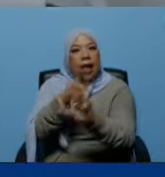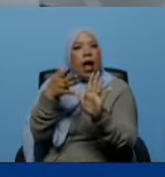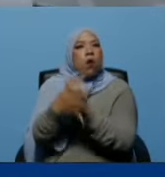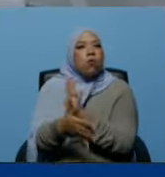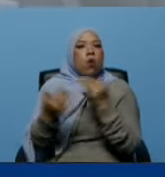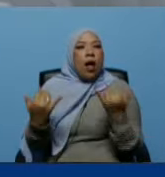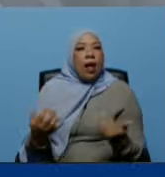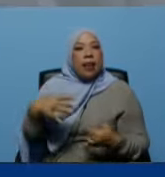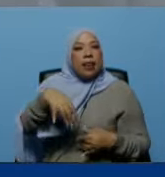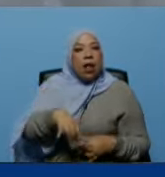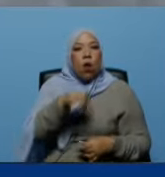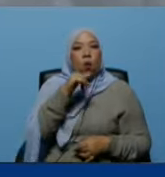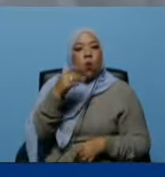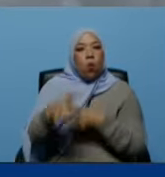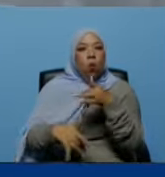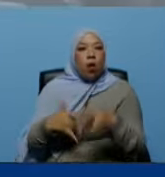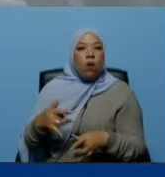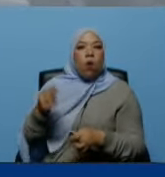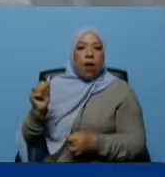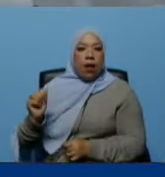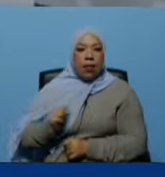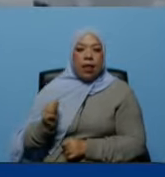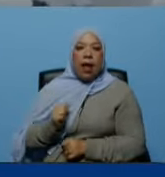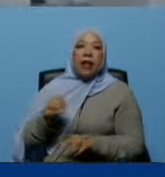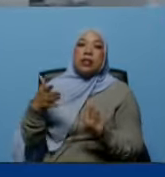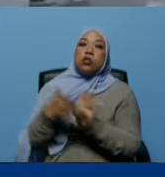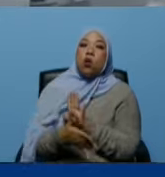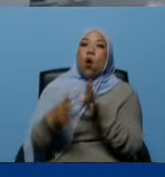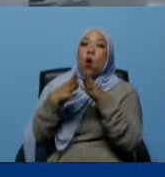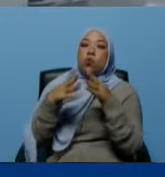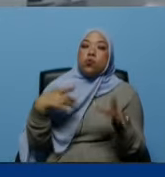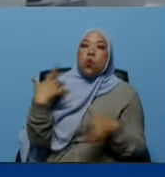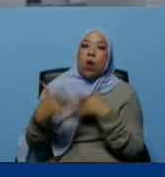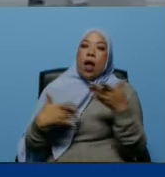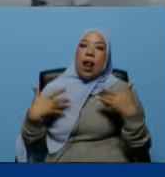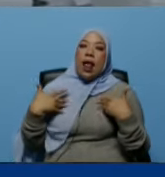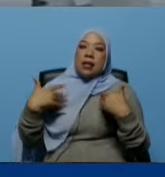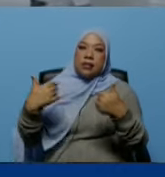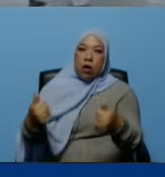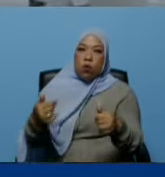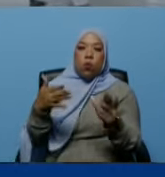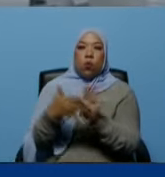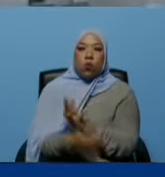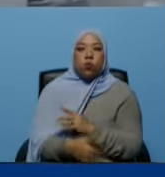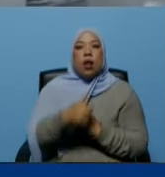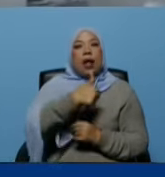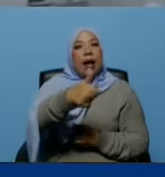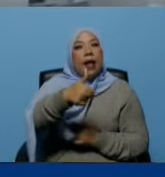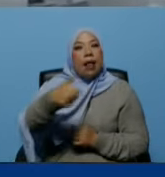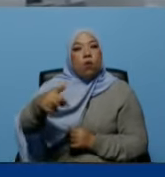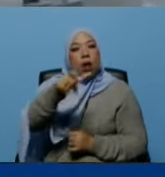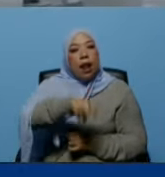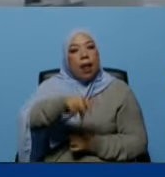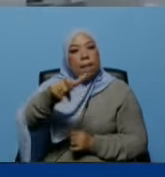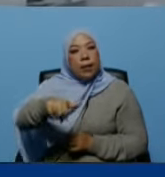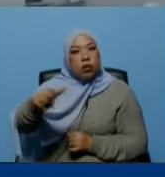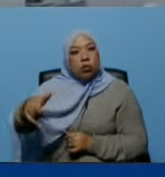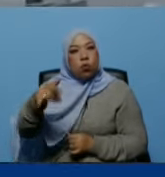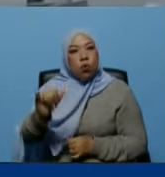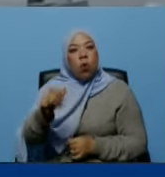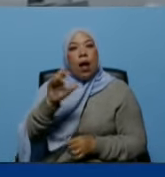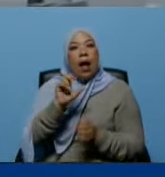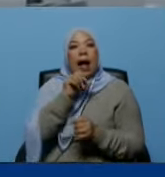ahorita en el estado de esta manera garantizamos totalmente la salud bucal de cada una de las personas que vienen acá los